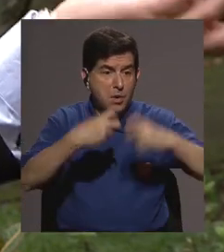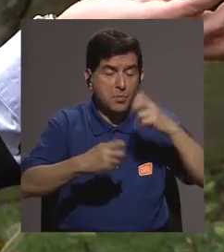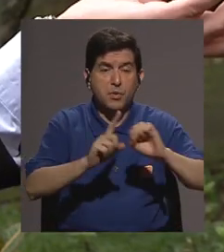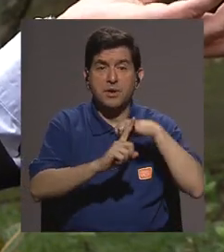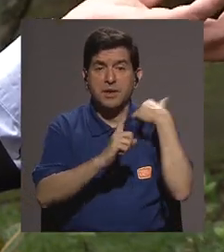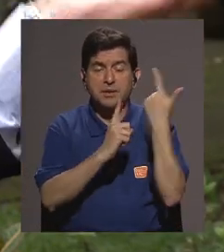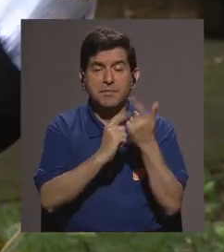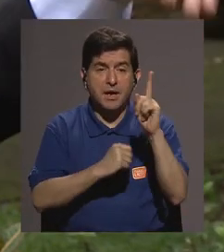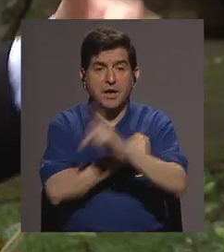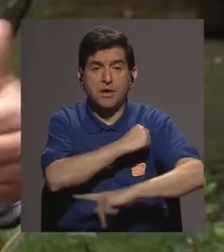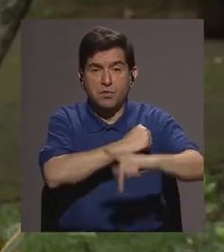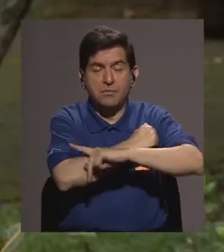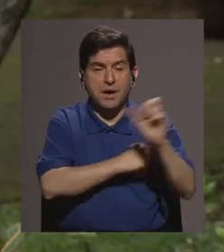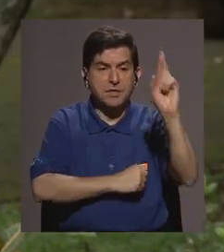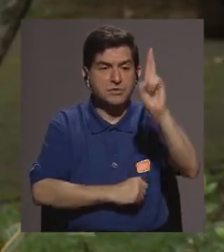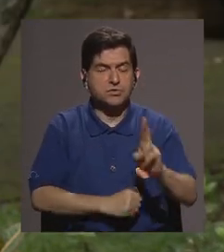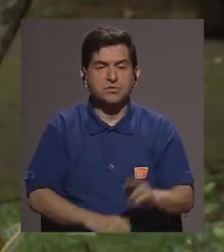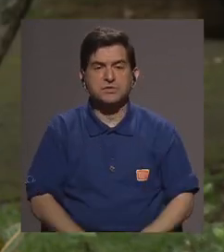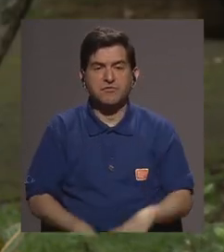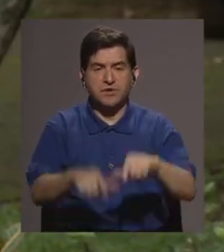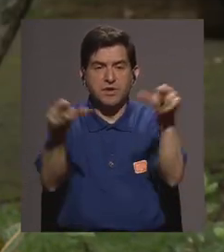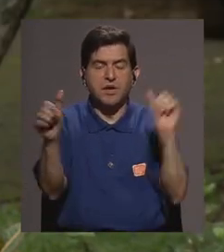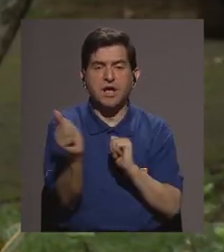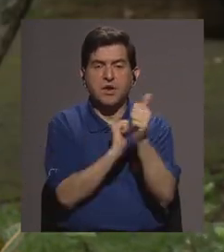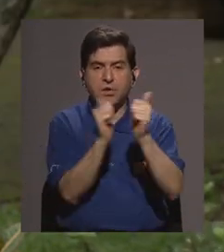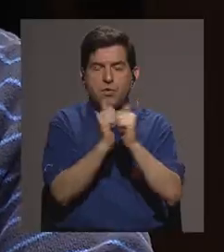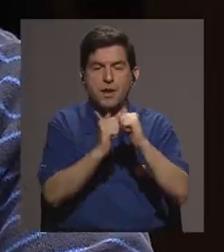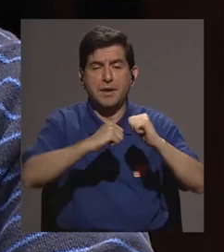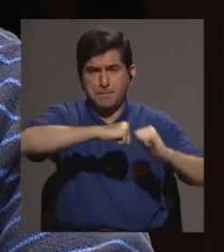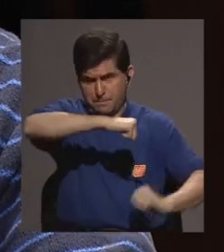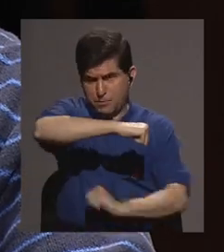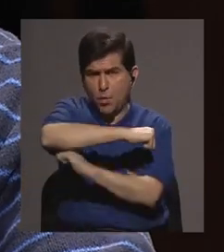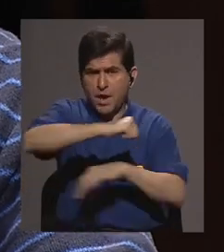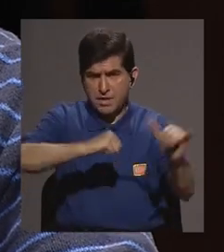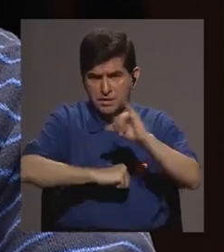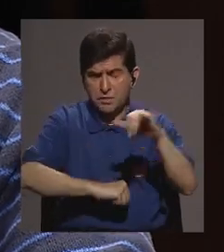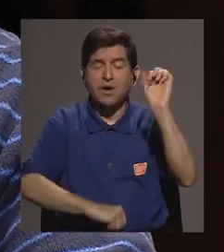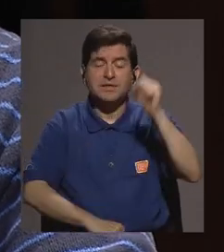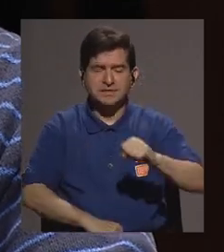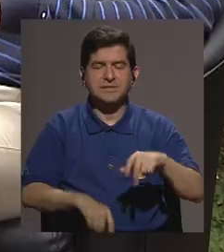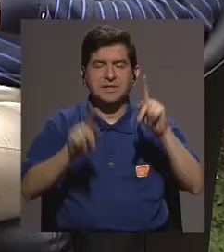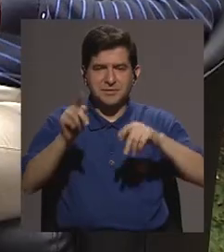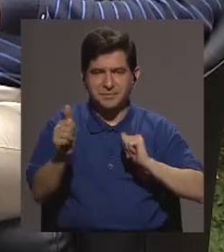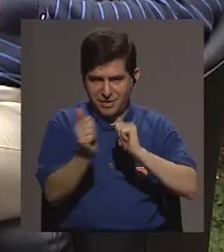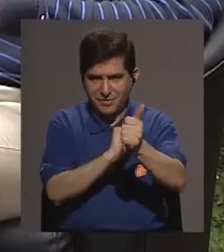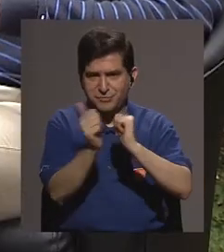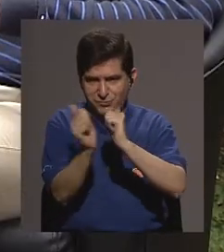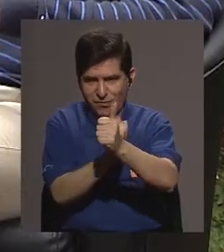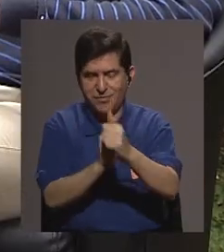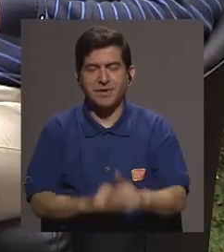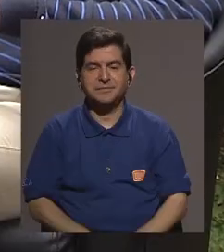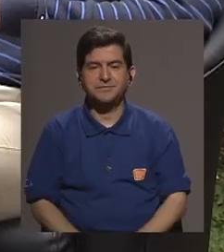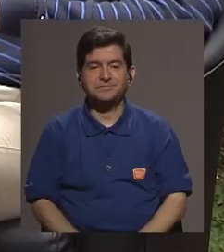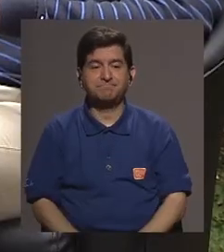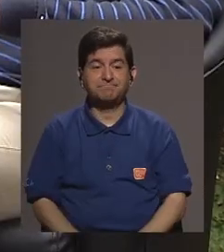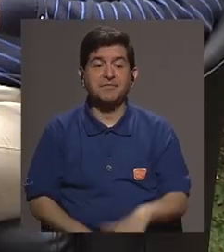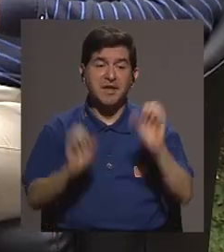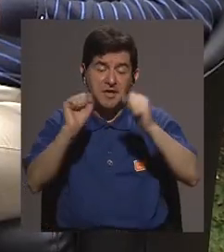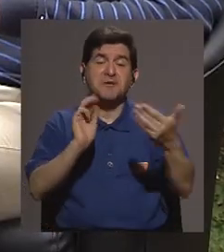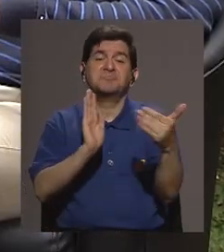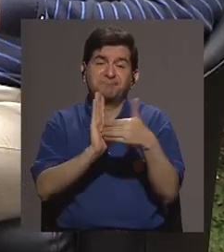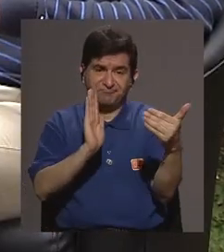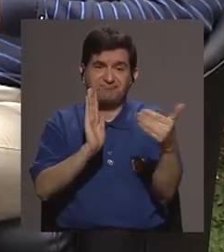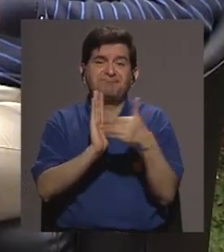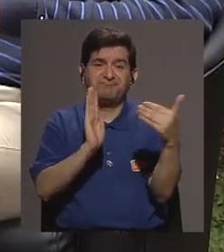que haya social en algún país pues Costa Rica es paso un puente de paso de esas personas y perfectamente pues nos pueden